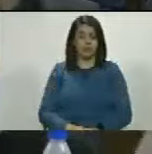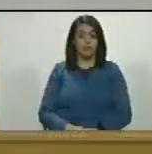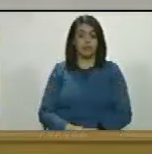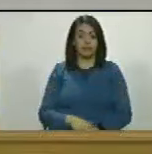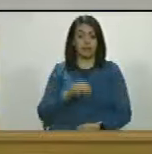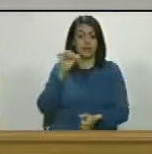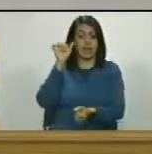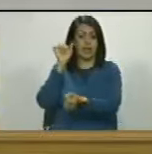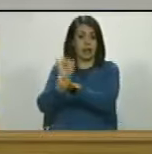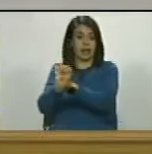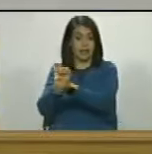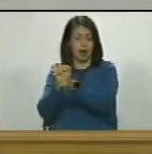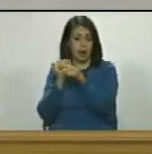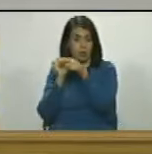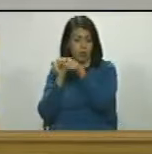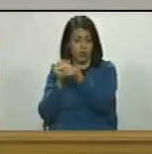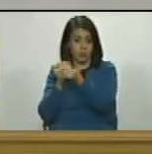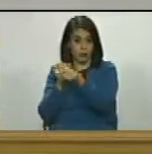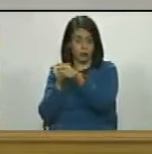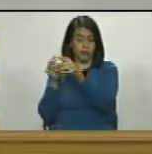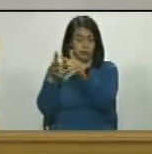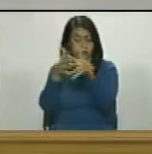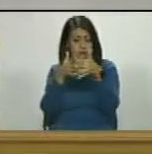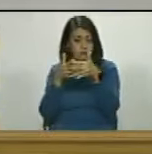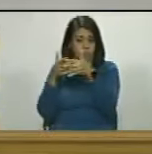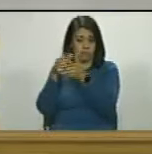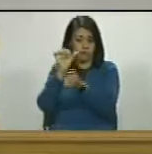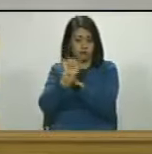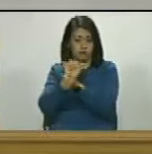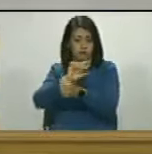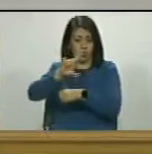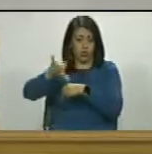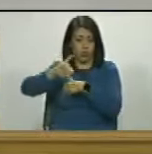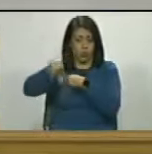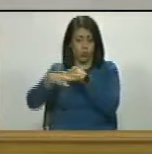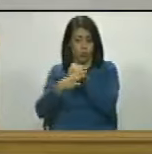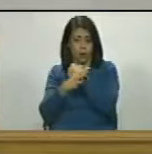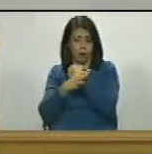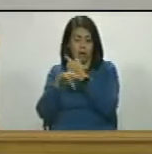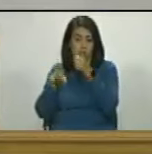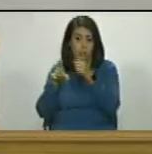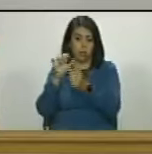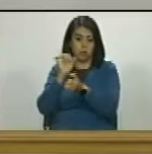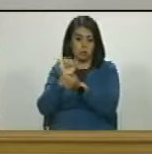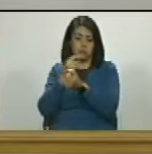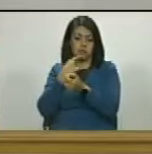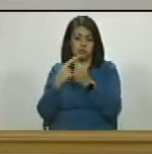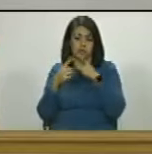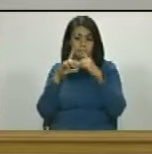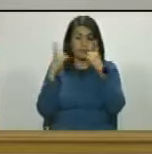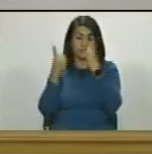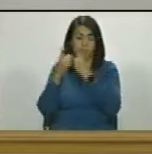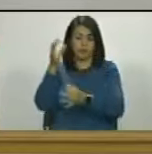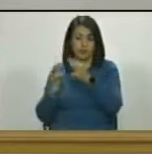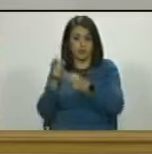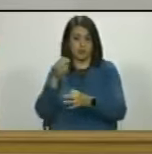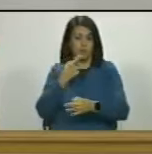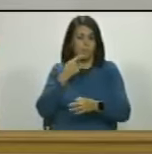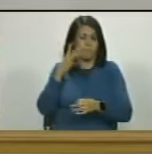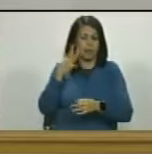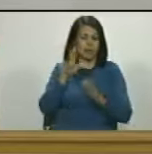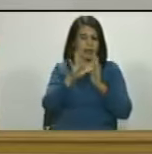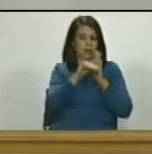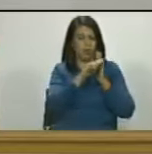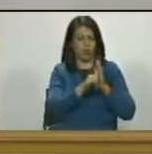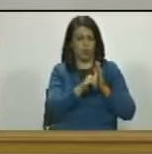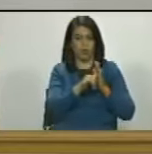esclavo de esos gringos los gringos están diciendo algunos del departamento de justicia que parece que se